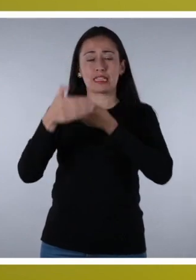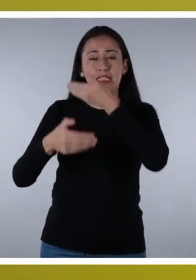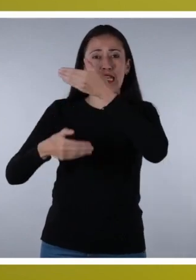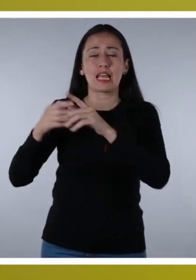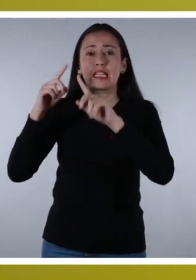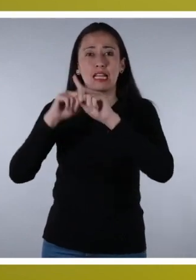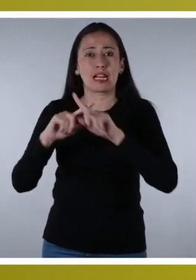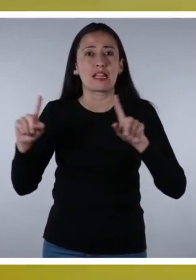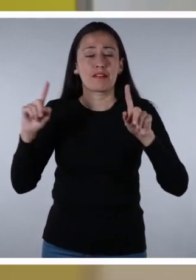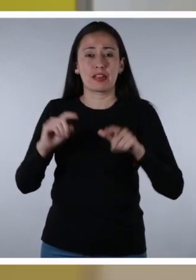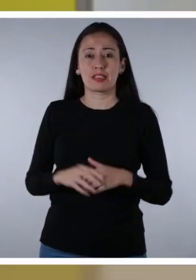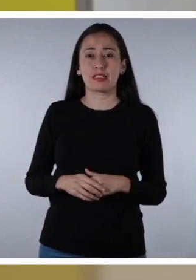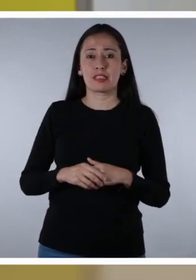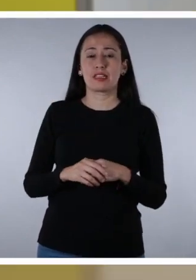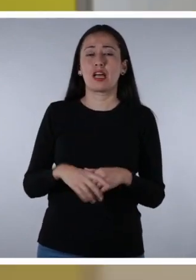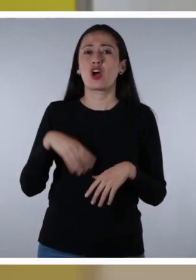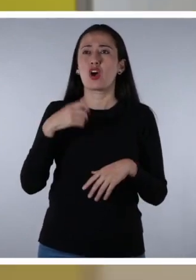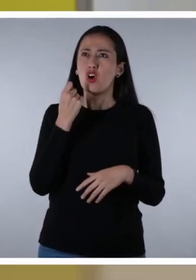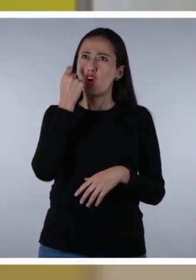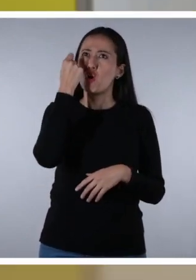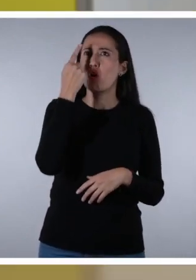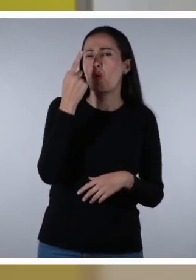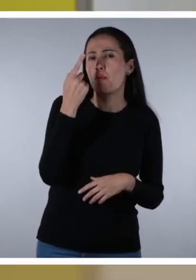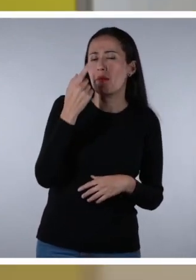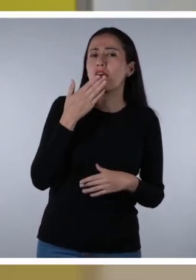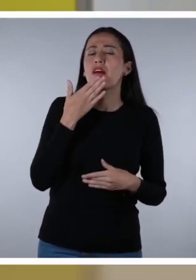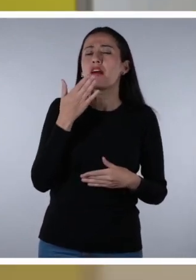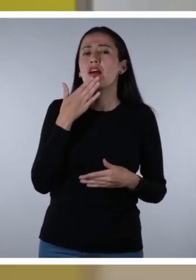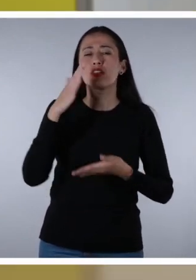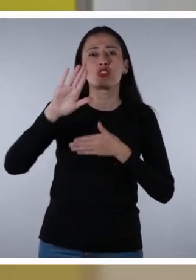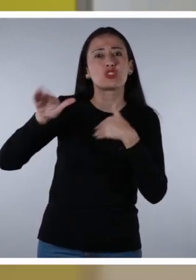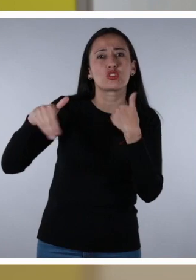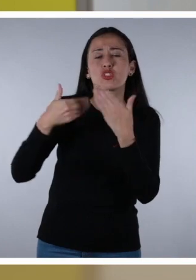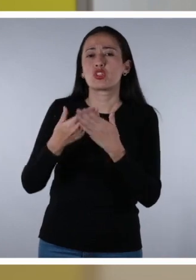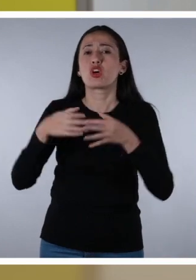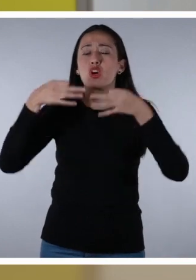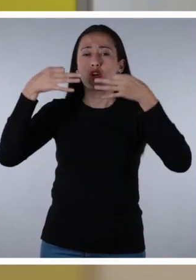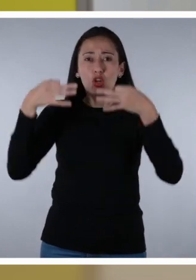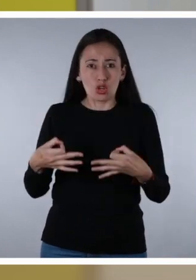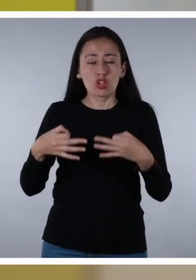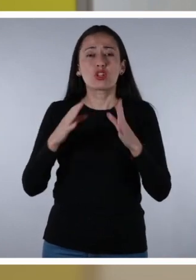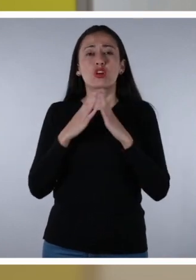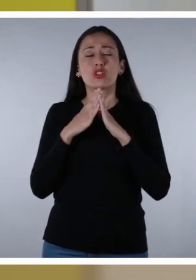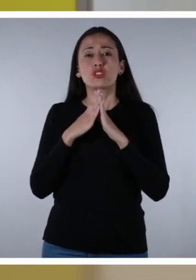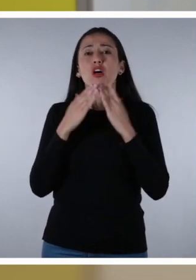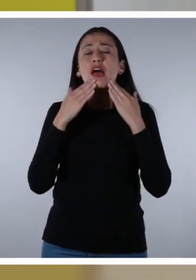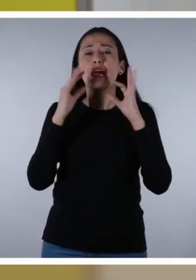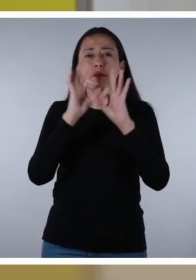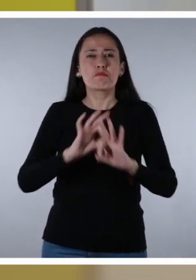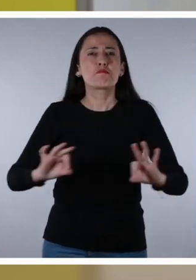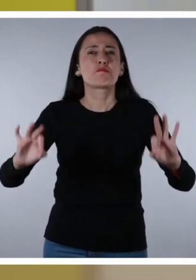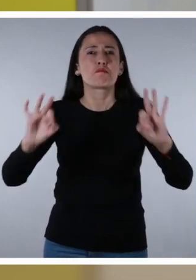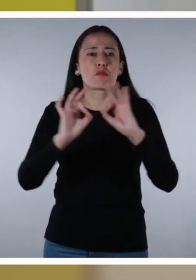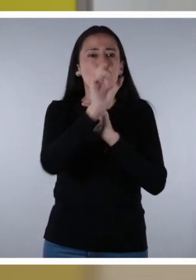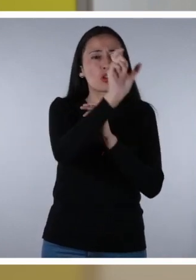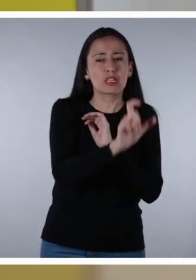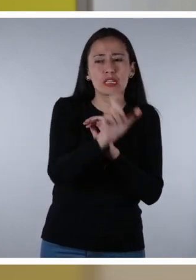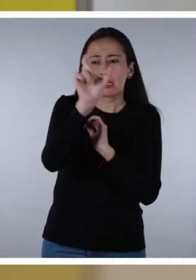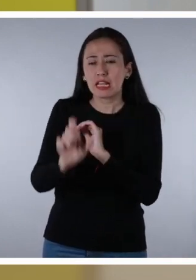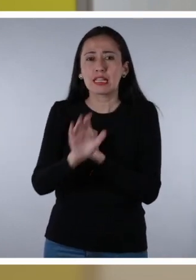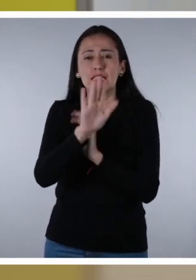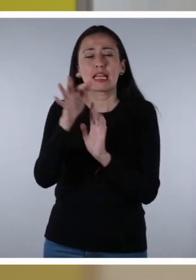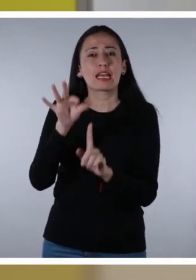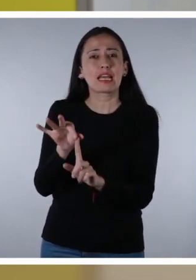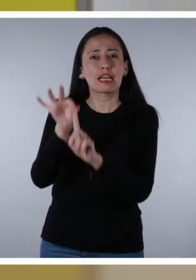distintas a las nuestras. Comprender como familia que todos y todas tenemos un valor particular, sin importar nuestro origen,